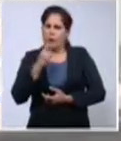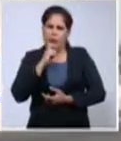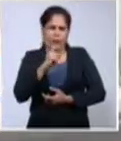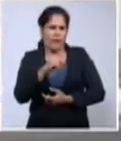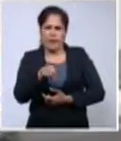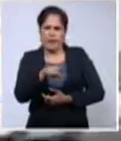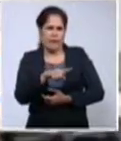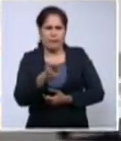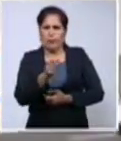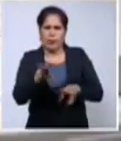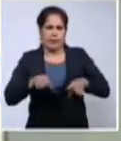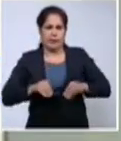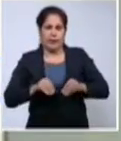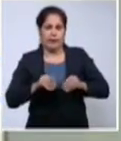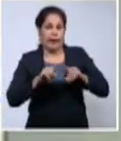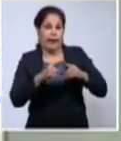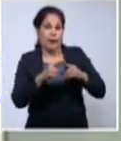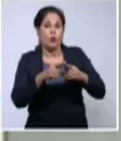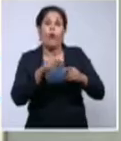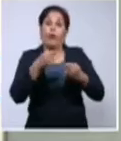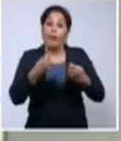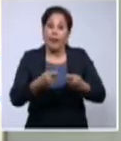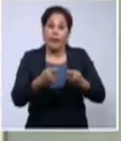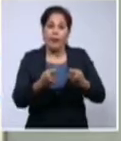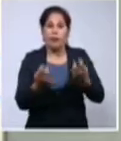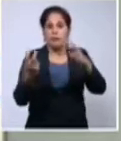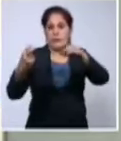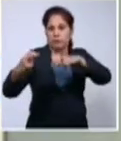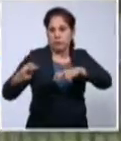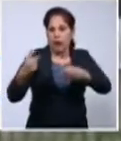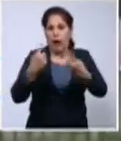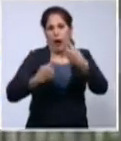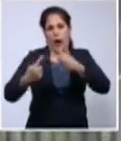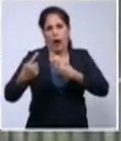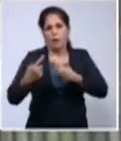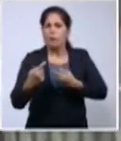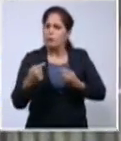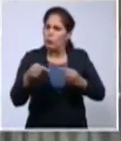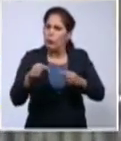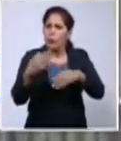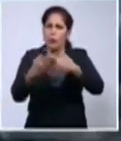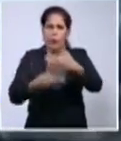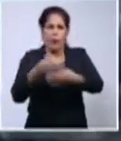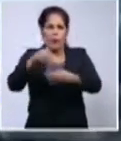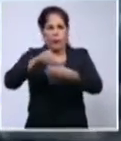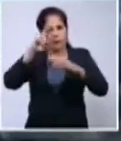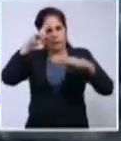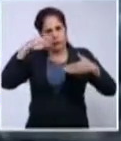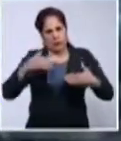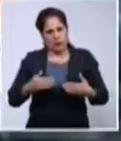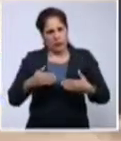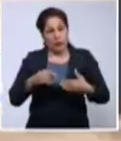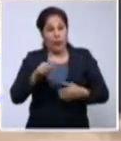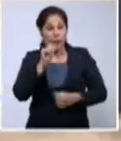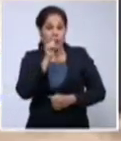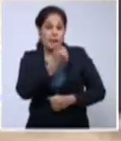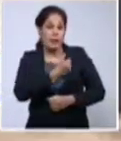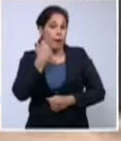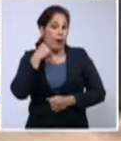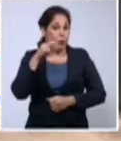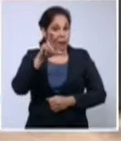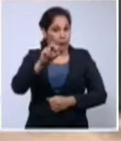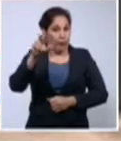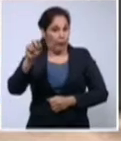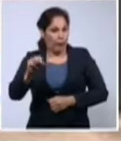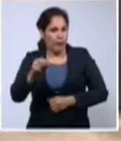especulaciones para politizar lo que debía tratarse, en todo caso, como presunto problema de salud. En este diciembre de 2020, un